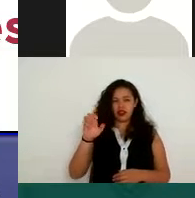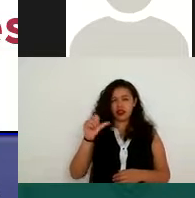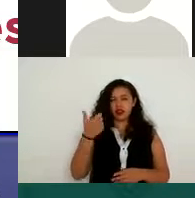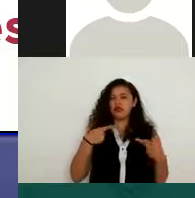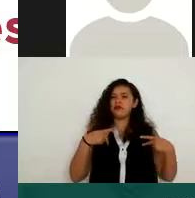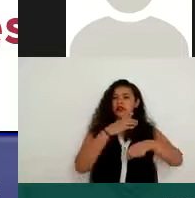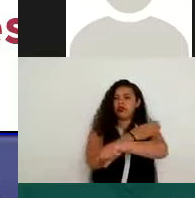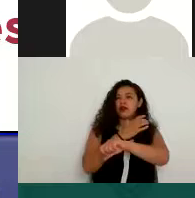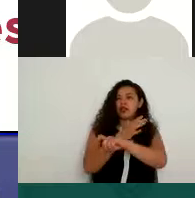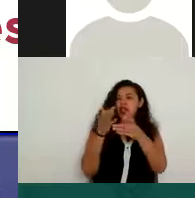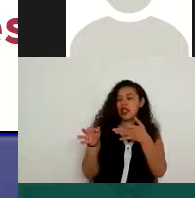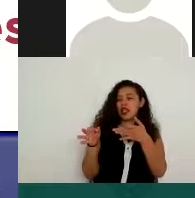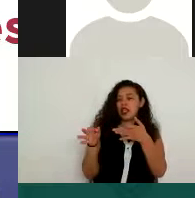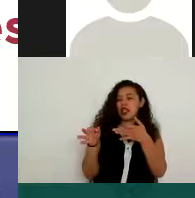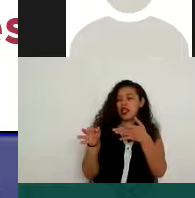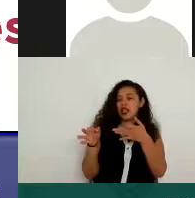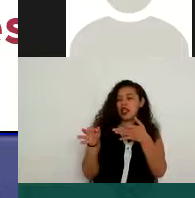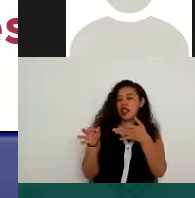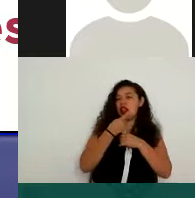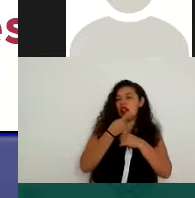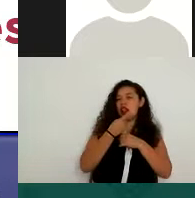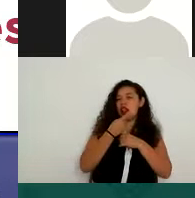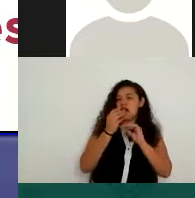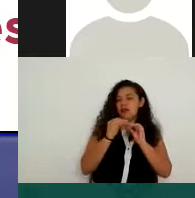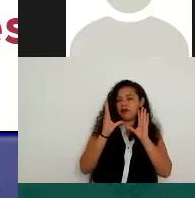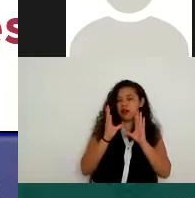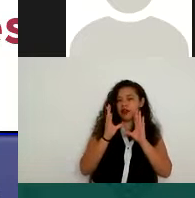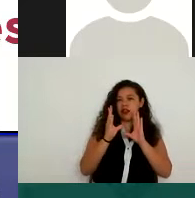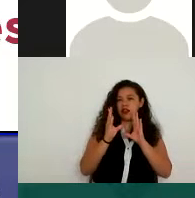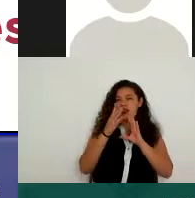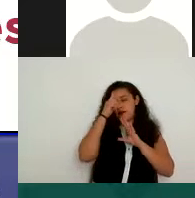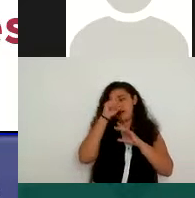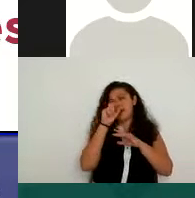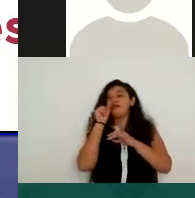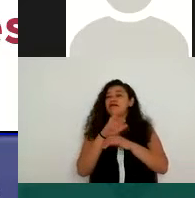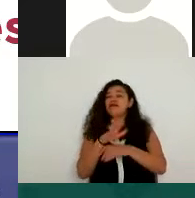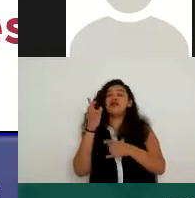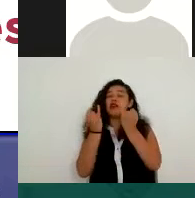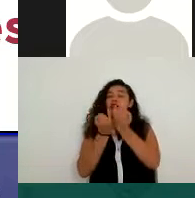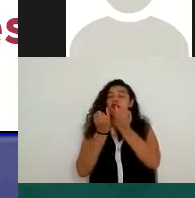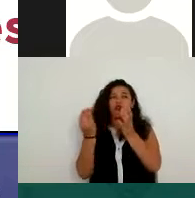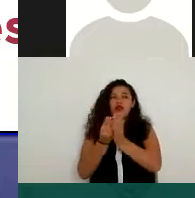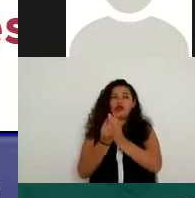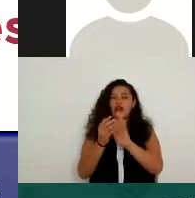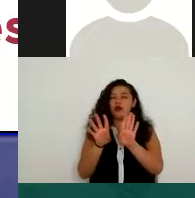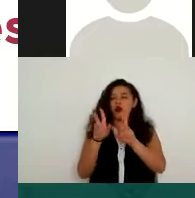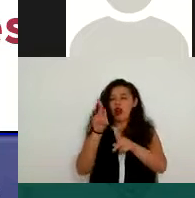están ahí cerca de ustedes está con su audio activo con la misma sesión, que hace mucha interferencia.